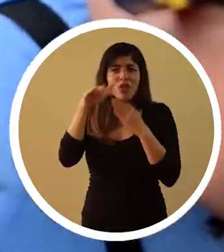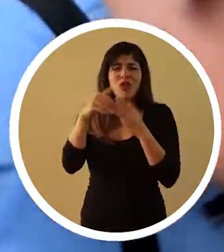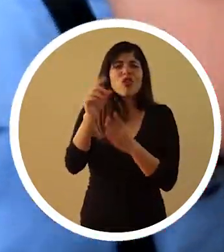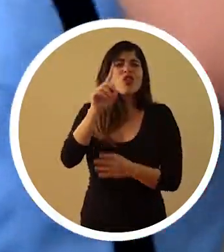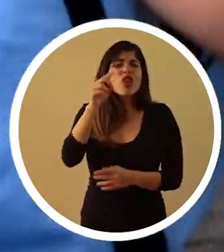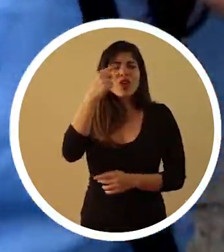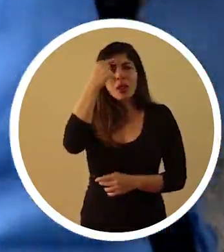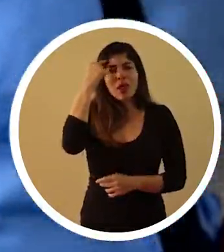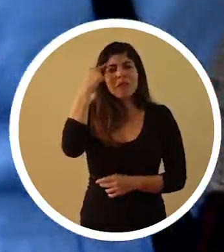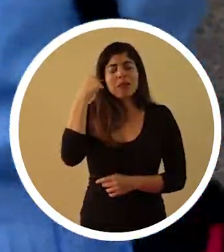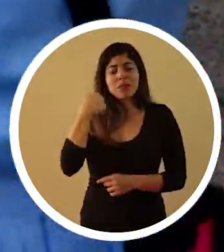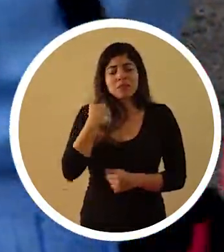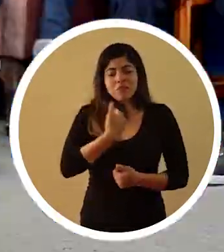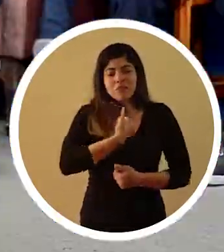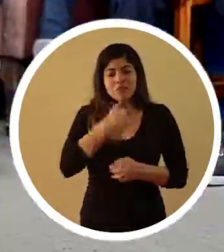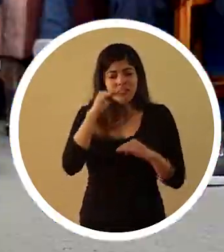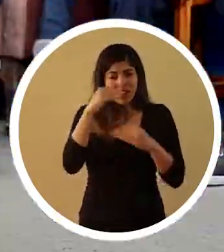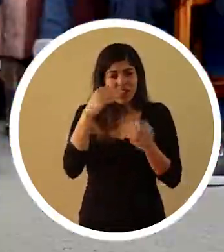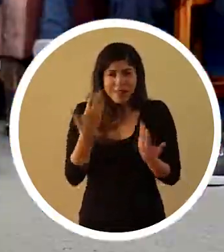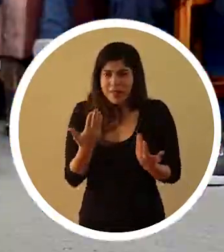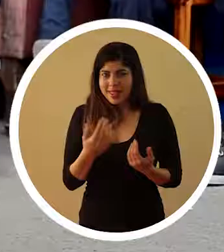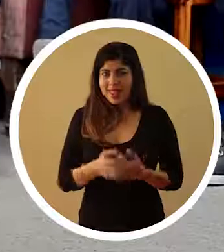tiene aquí en la mente, sea, usted sabe, hasta dónde se limita.